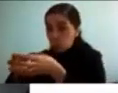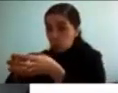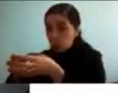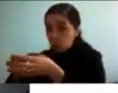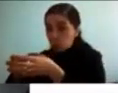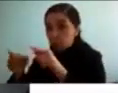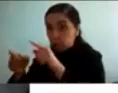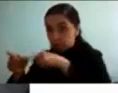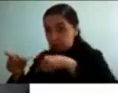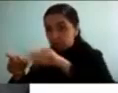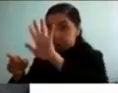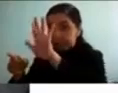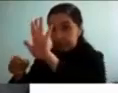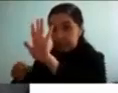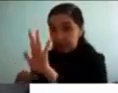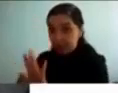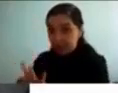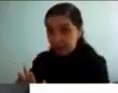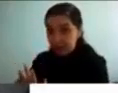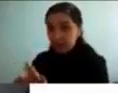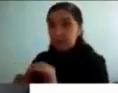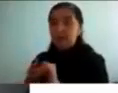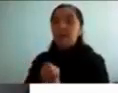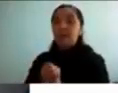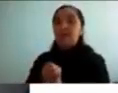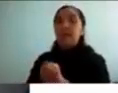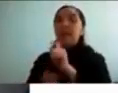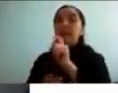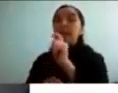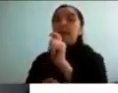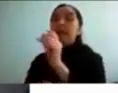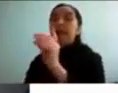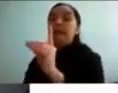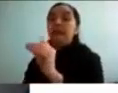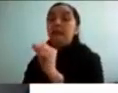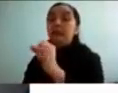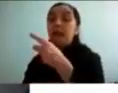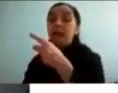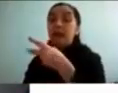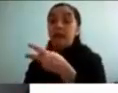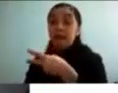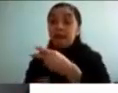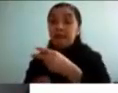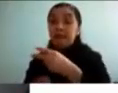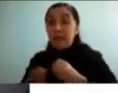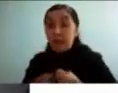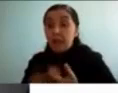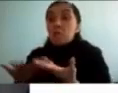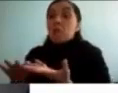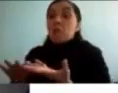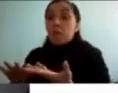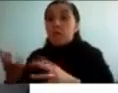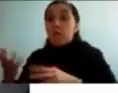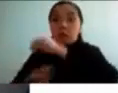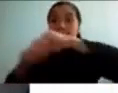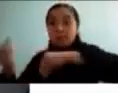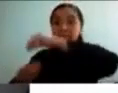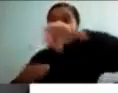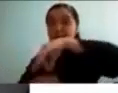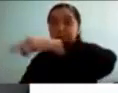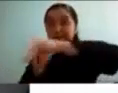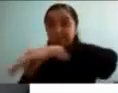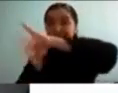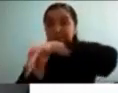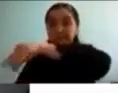perfil el perfil TDAH impulsivo hiperactivo o combinado donde habría una